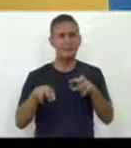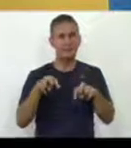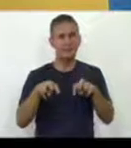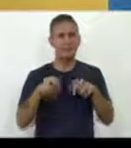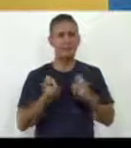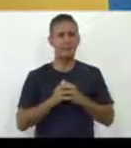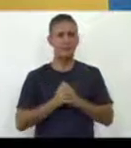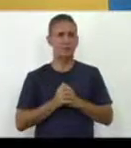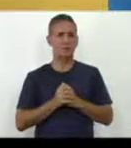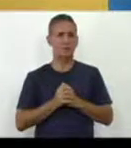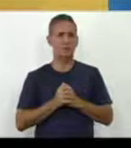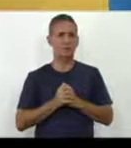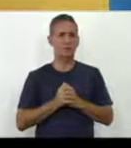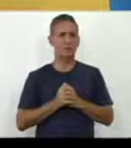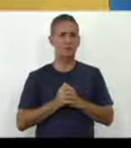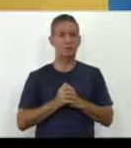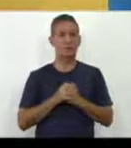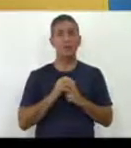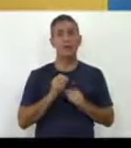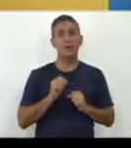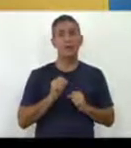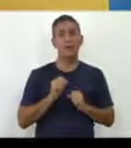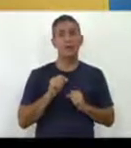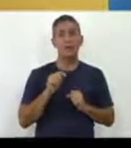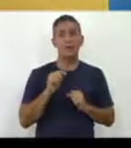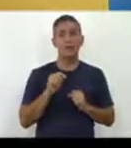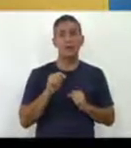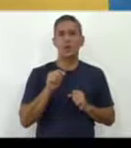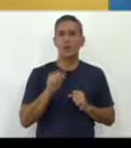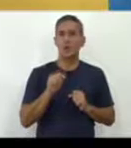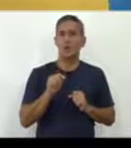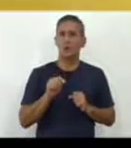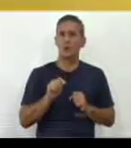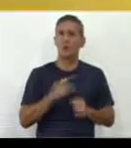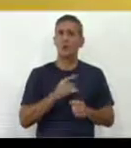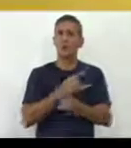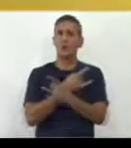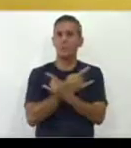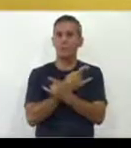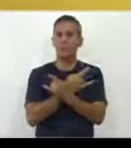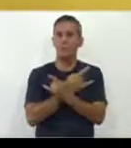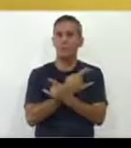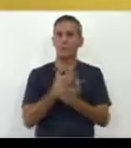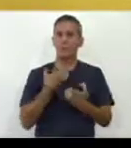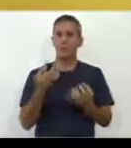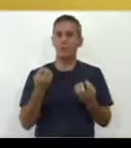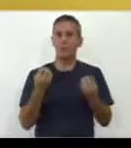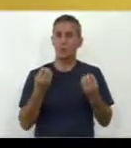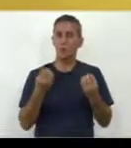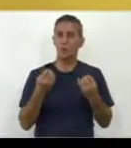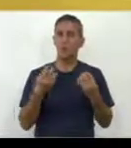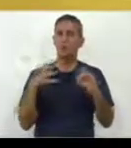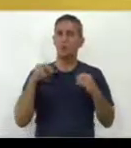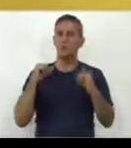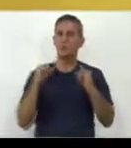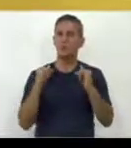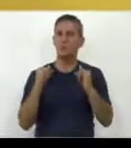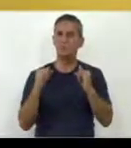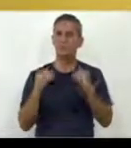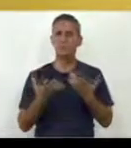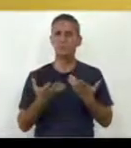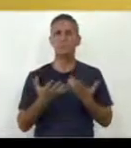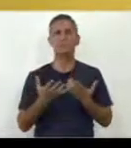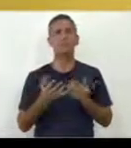por poco caemos en el riesgo de ofrecer mucha información que no pudieran recepcionar totalmente.